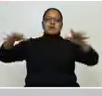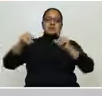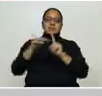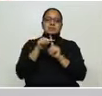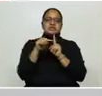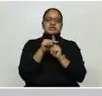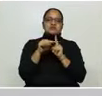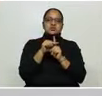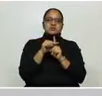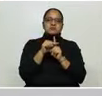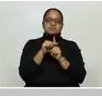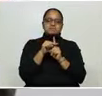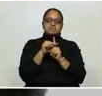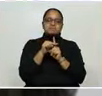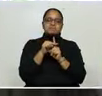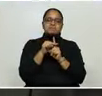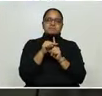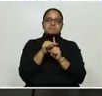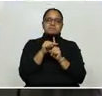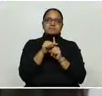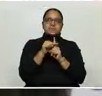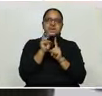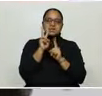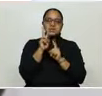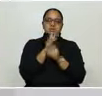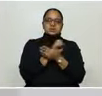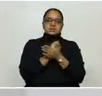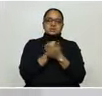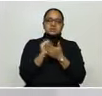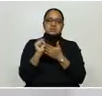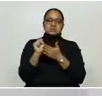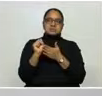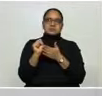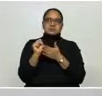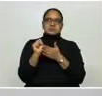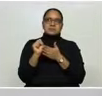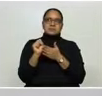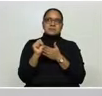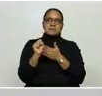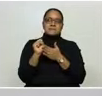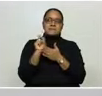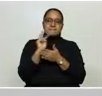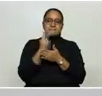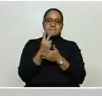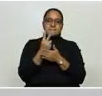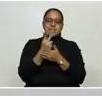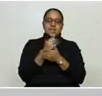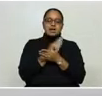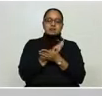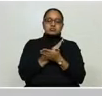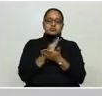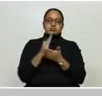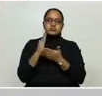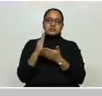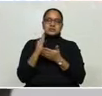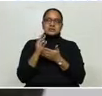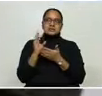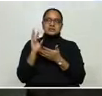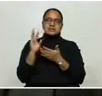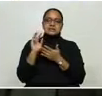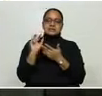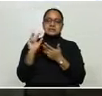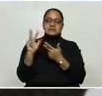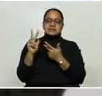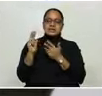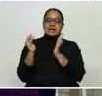de un contacto. Y eso en dos semanas. Por supuesto que esa es una primera generación, vendría una segunda generación de esos 3